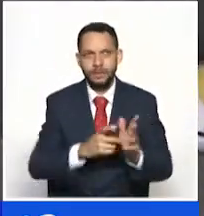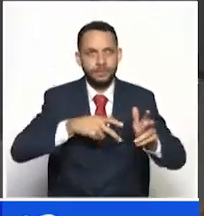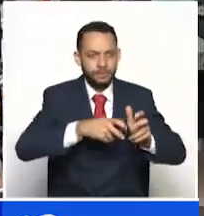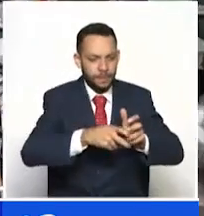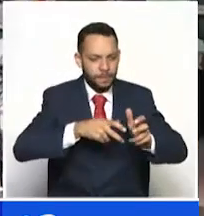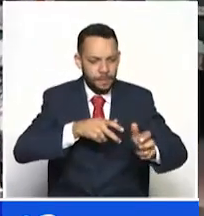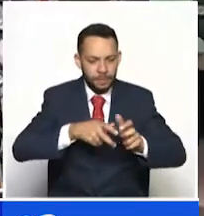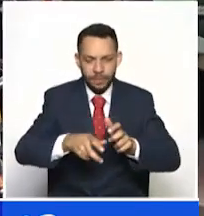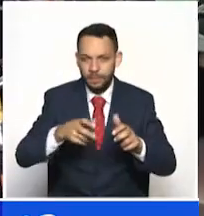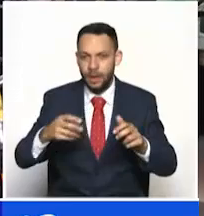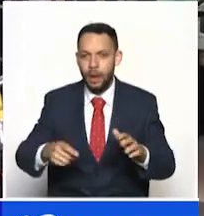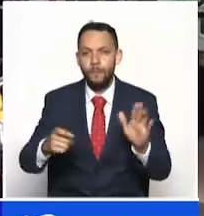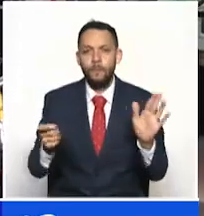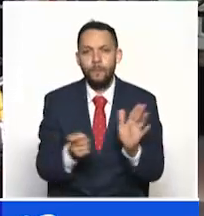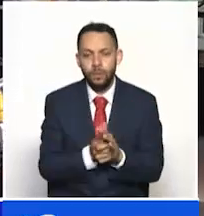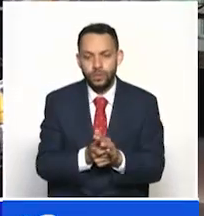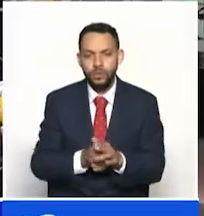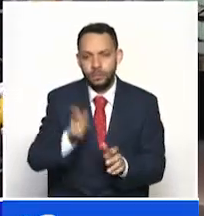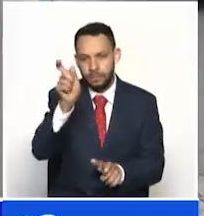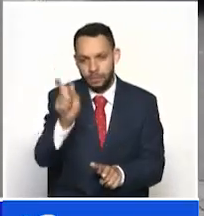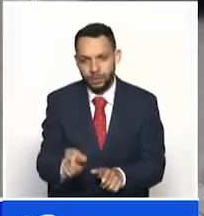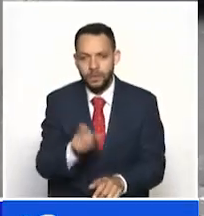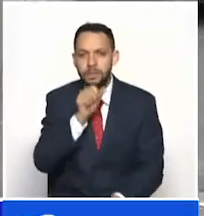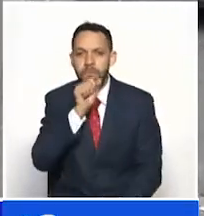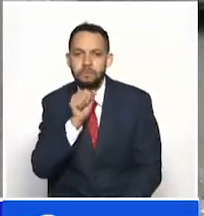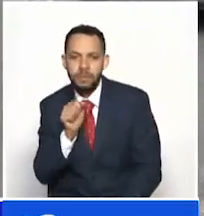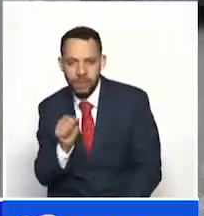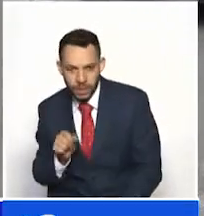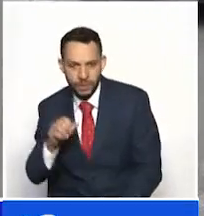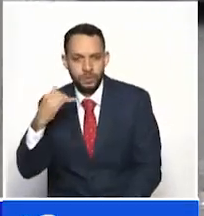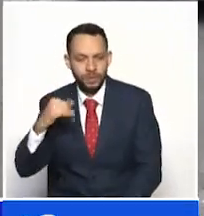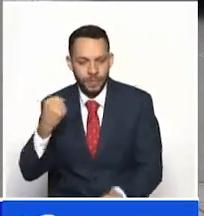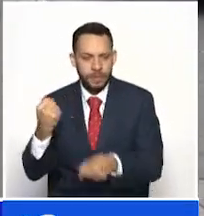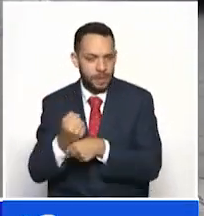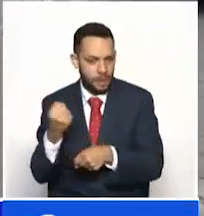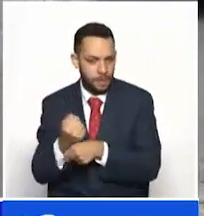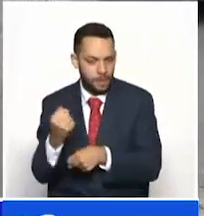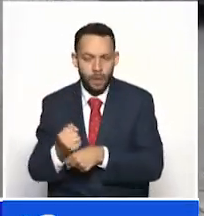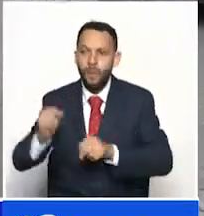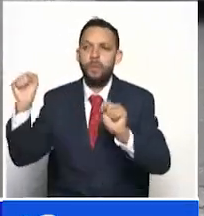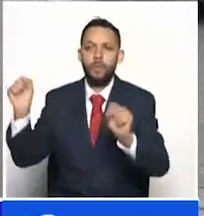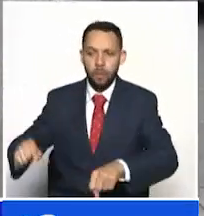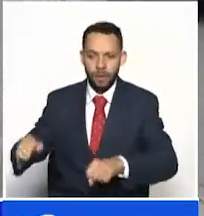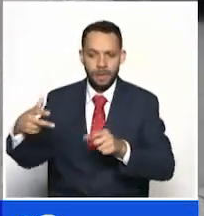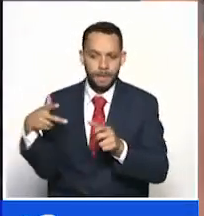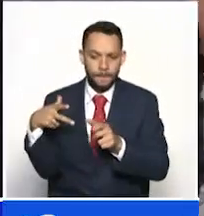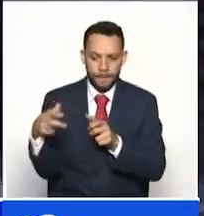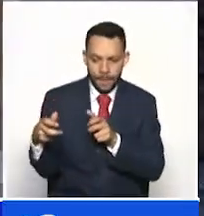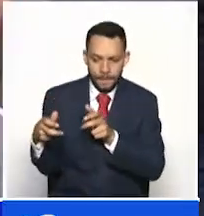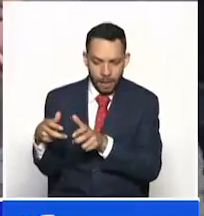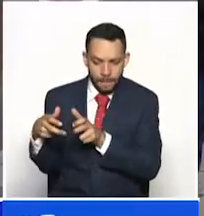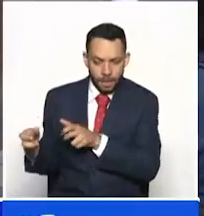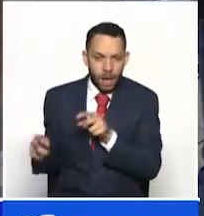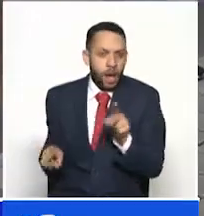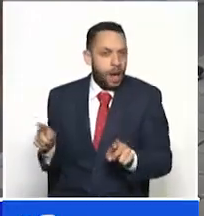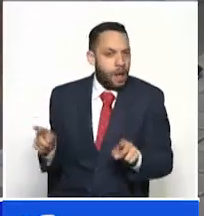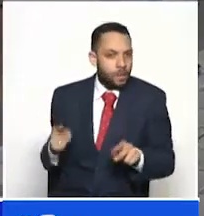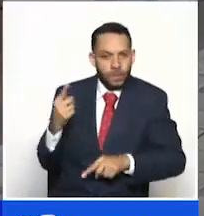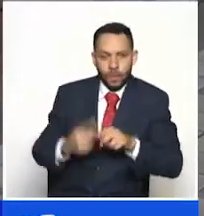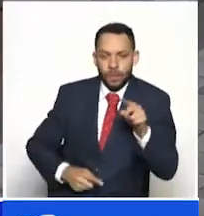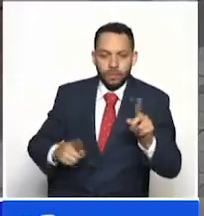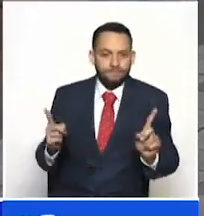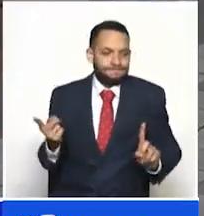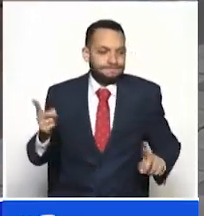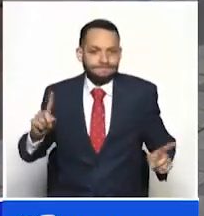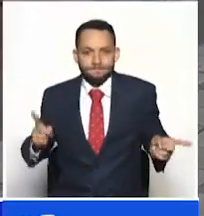Pese a que gran parte de los loteros son adultos mayores y están en el rango de edad para recibir las dosis, varios de ellos no han podido acceder ni